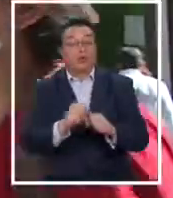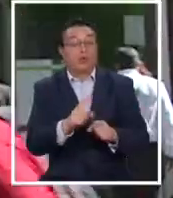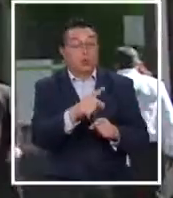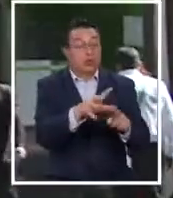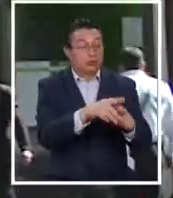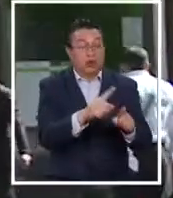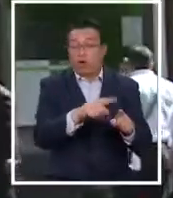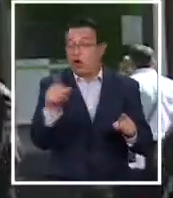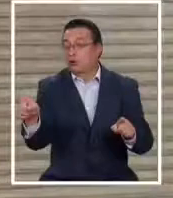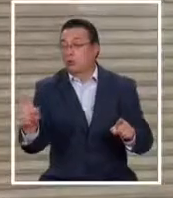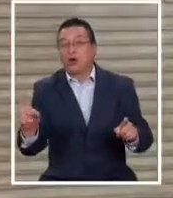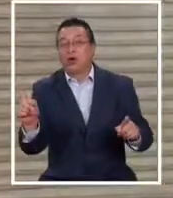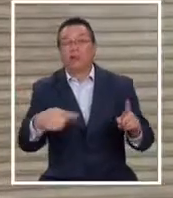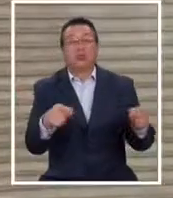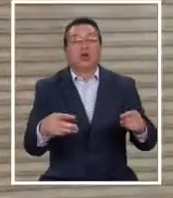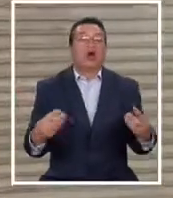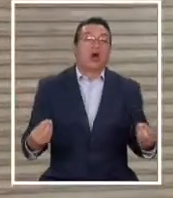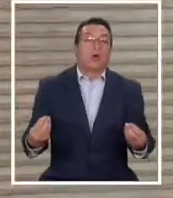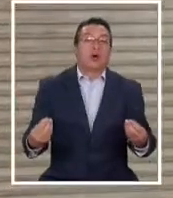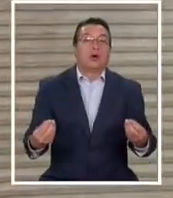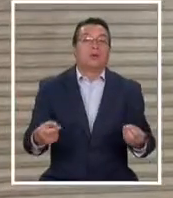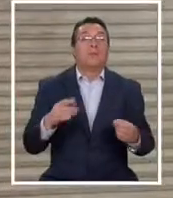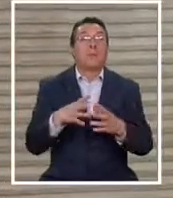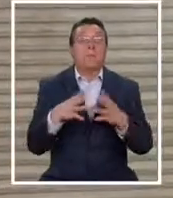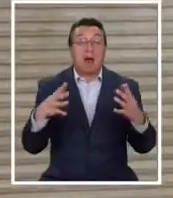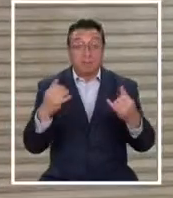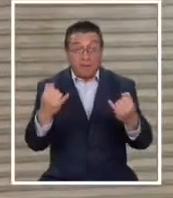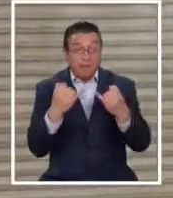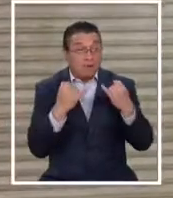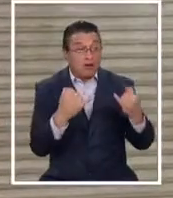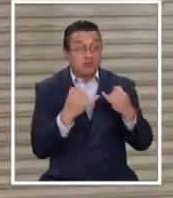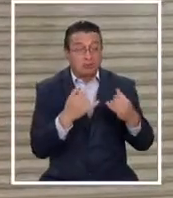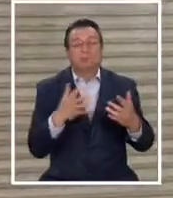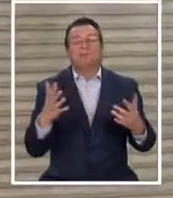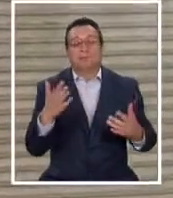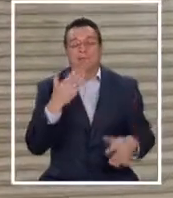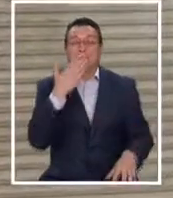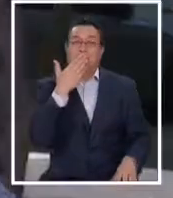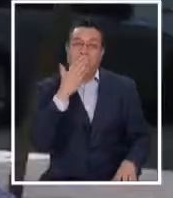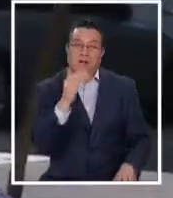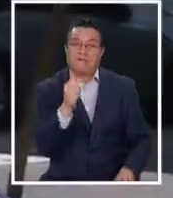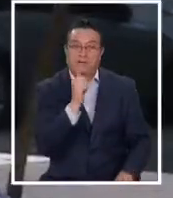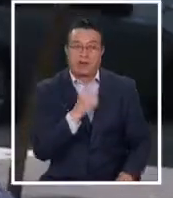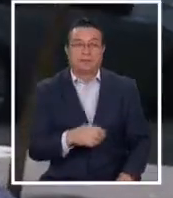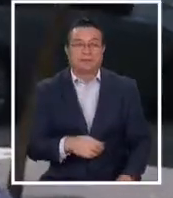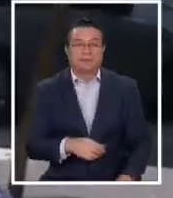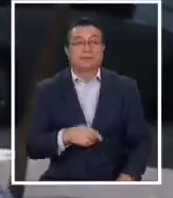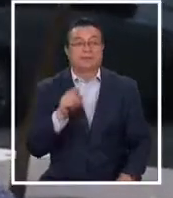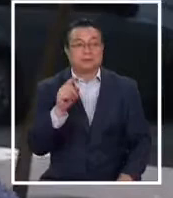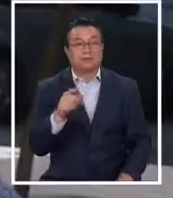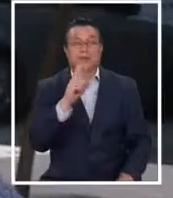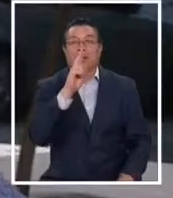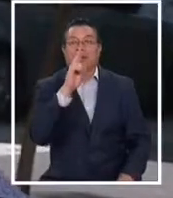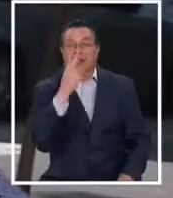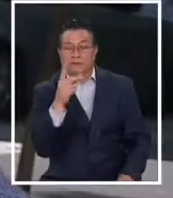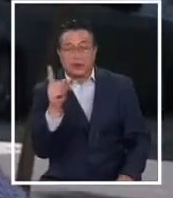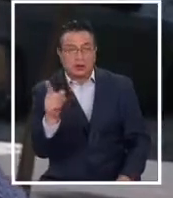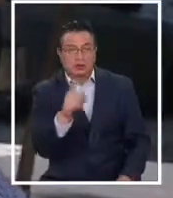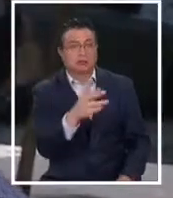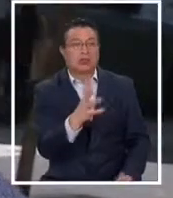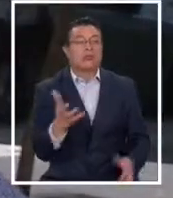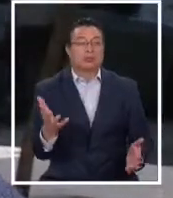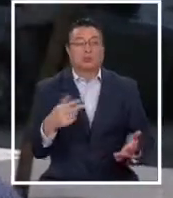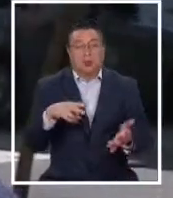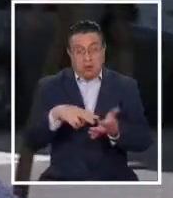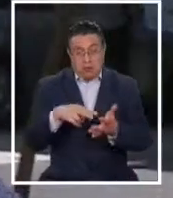una cosa, pero no te pueden vender otra. Mira, mientras más información haya para la gente, yo encuentro que es mejor. Que de televisores...